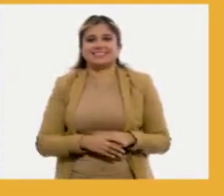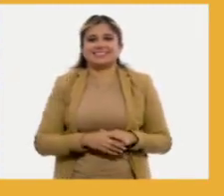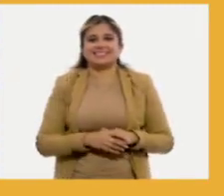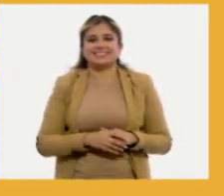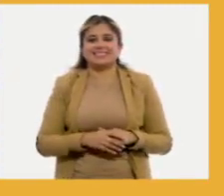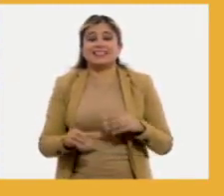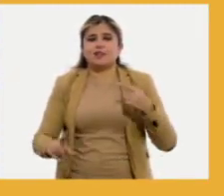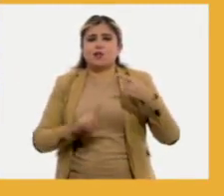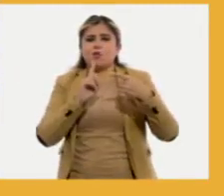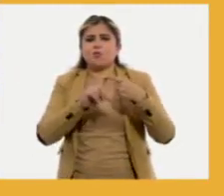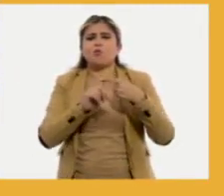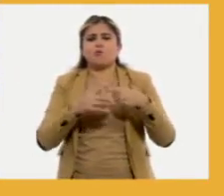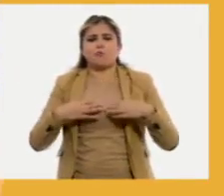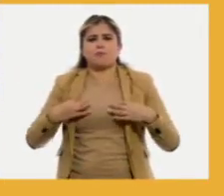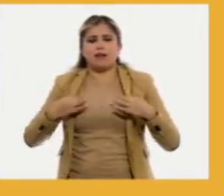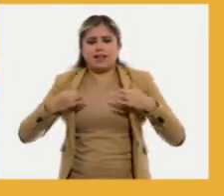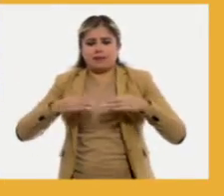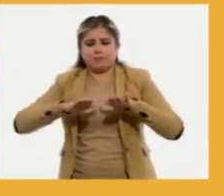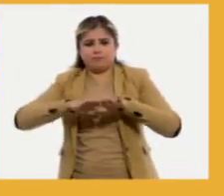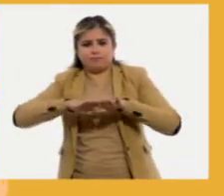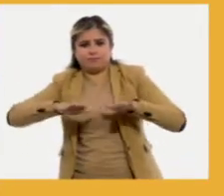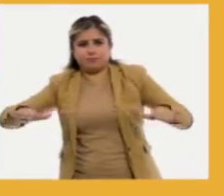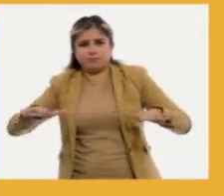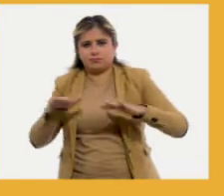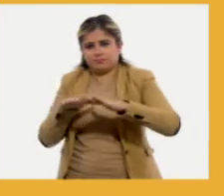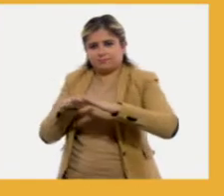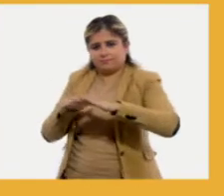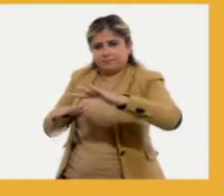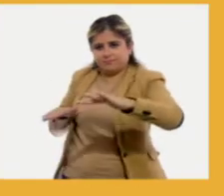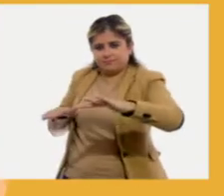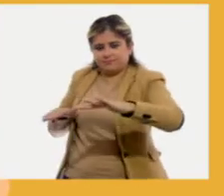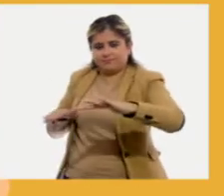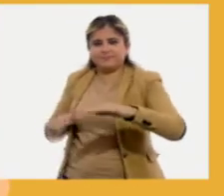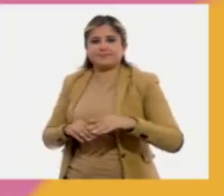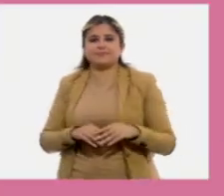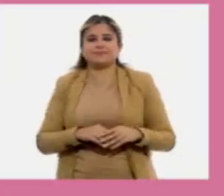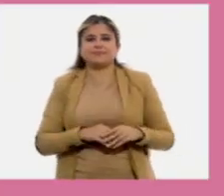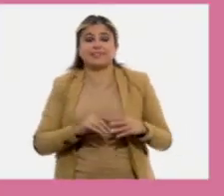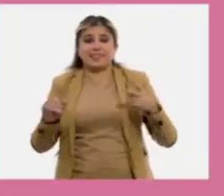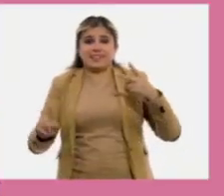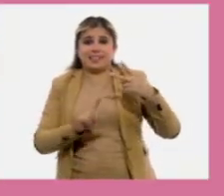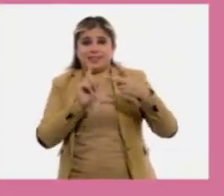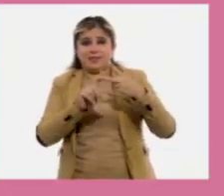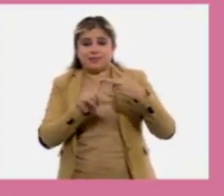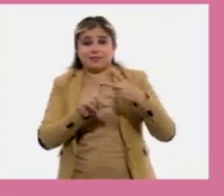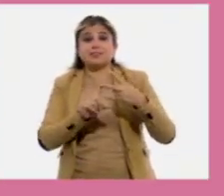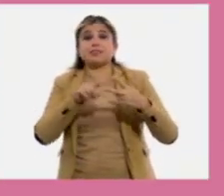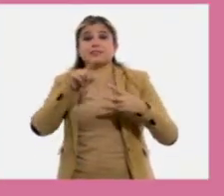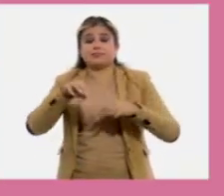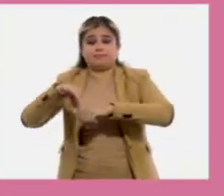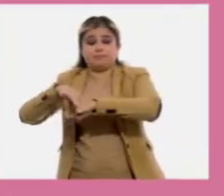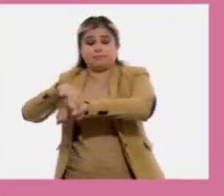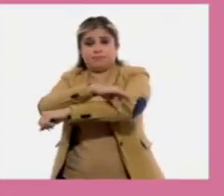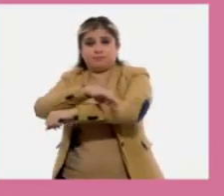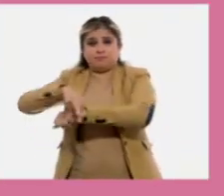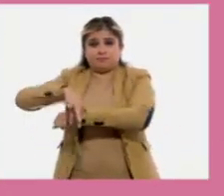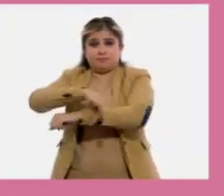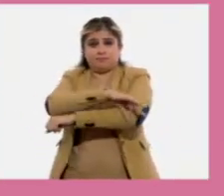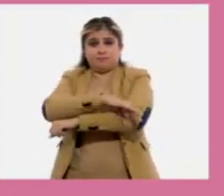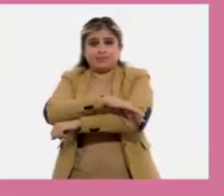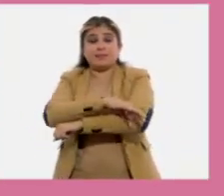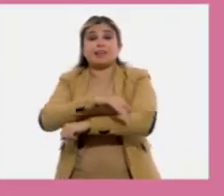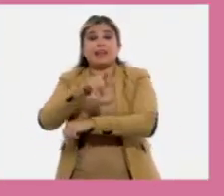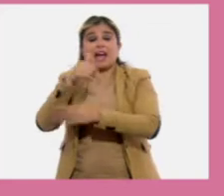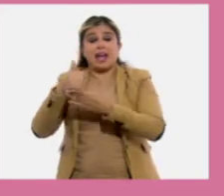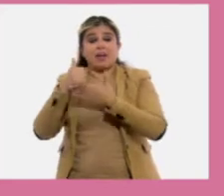1. Estira la playera a lo largo y a lo ancho 2. Marca con el plumón o la pluma y